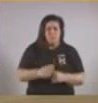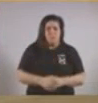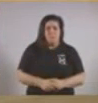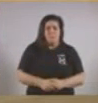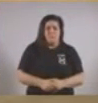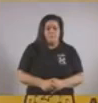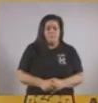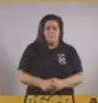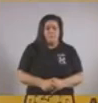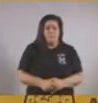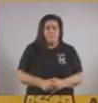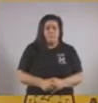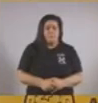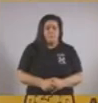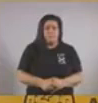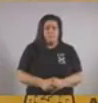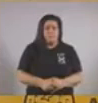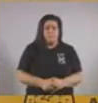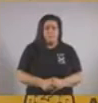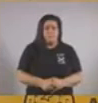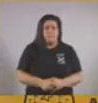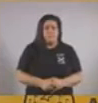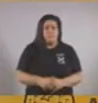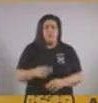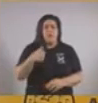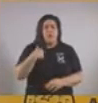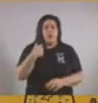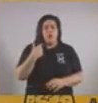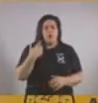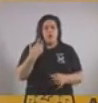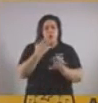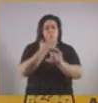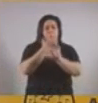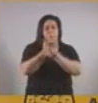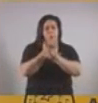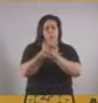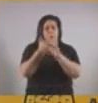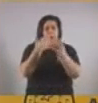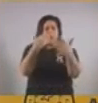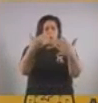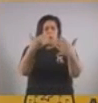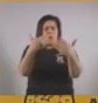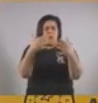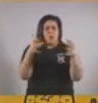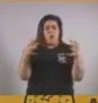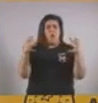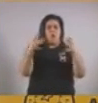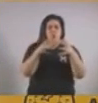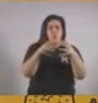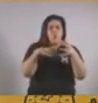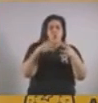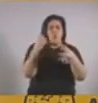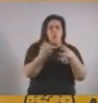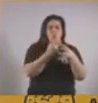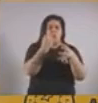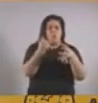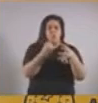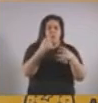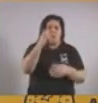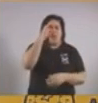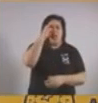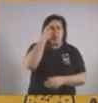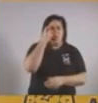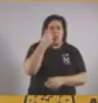Yo estuve en reunión, video reunión para decirlo de alguna manera, con el presidente y con un grupo importante de 10